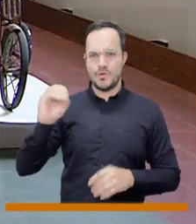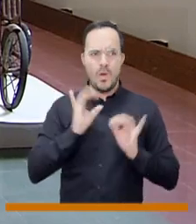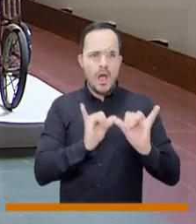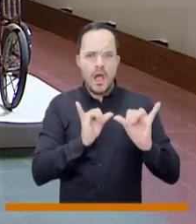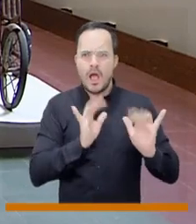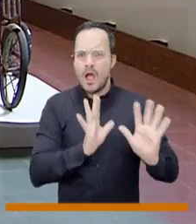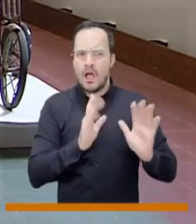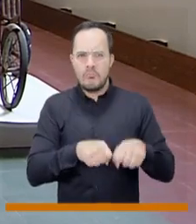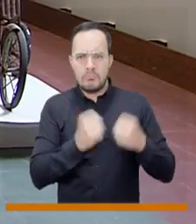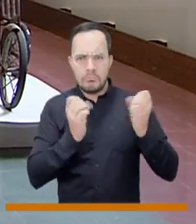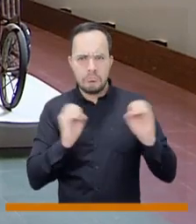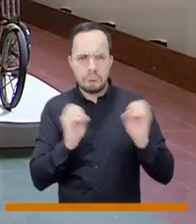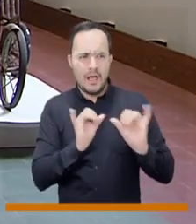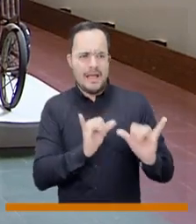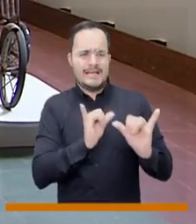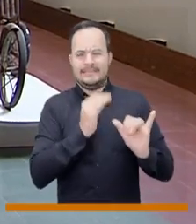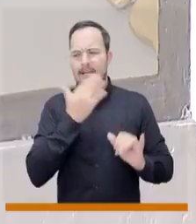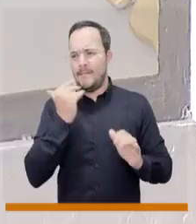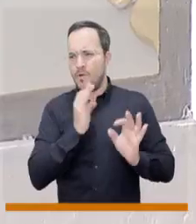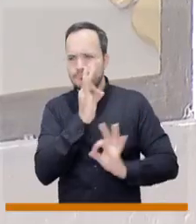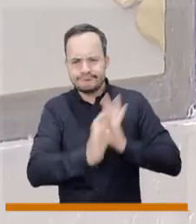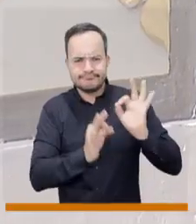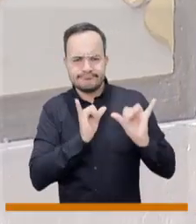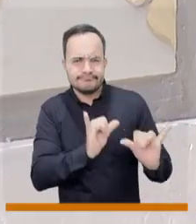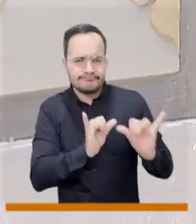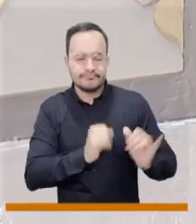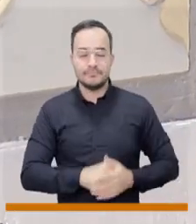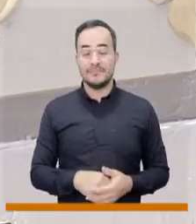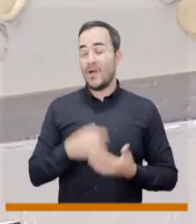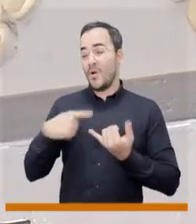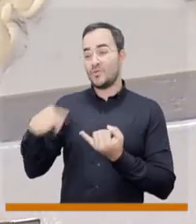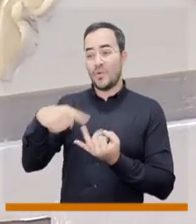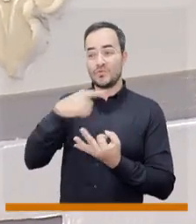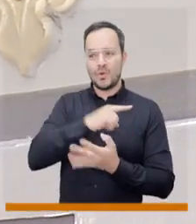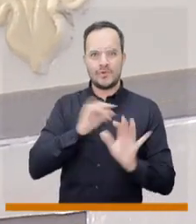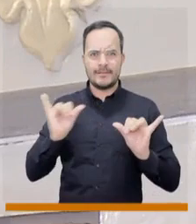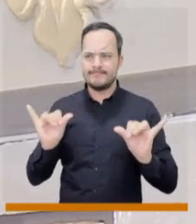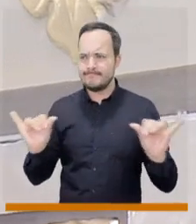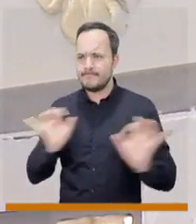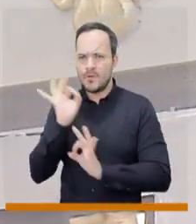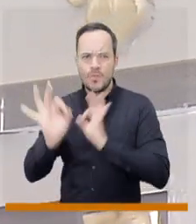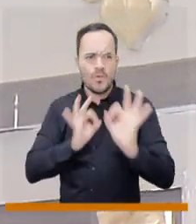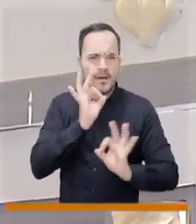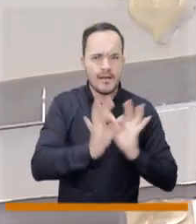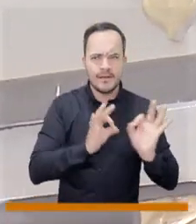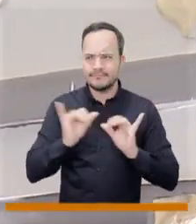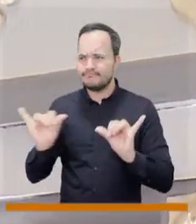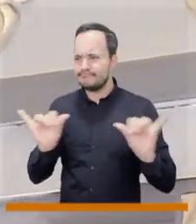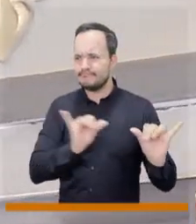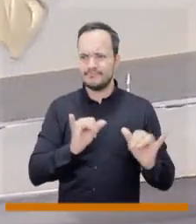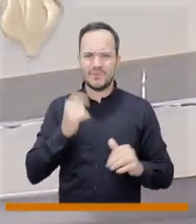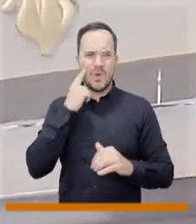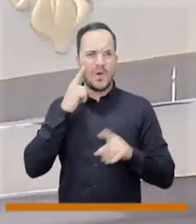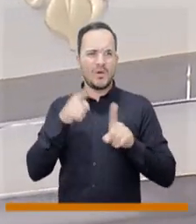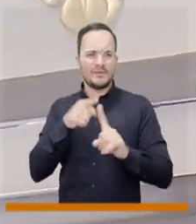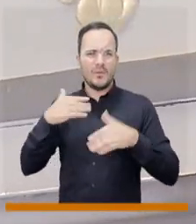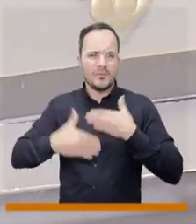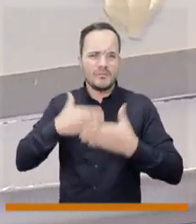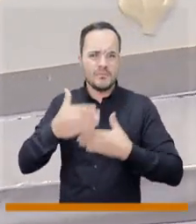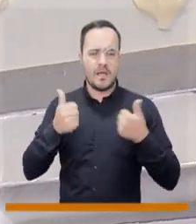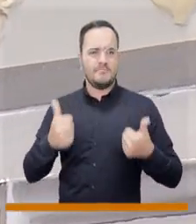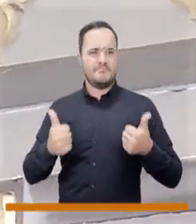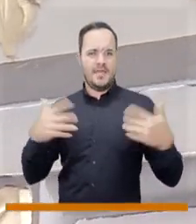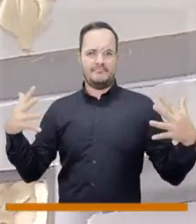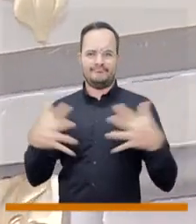y las dejamos y las conservamos y cuidamos cada espacio con todas las posibilidades de que pueda seguir prestando un servicio